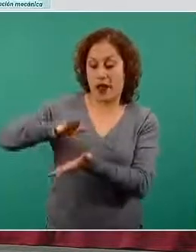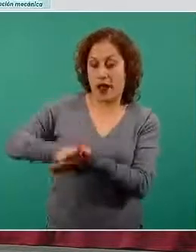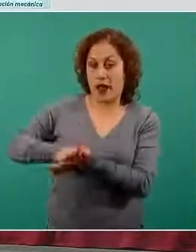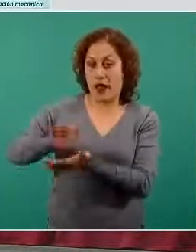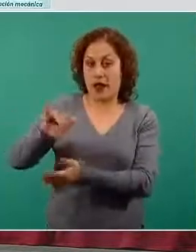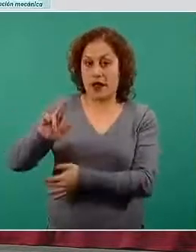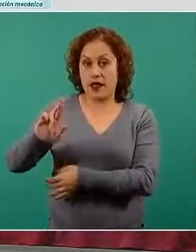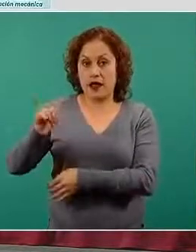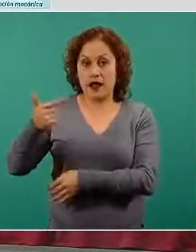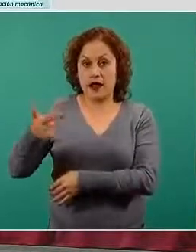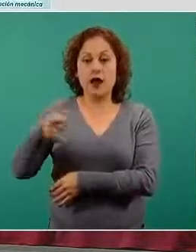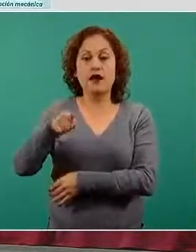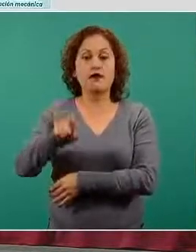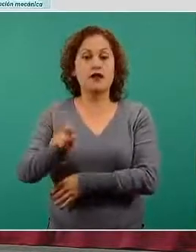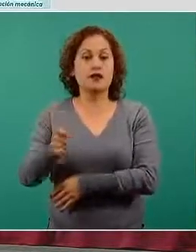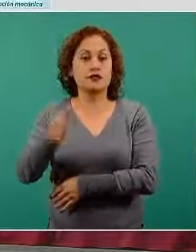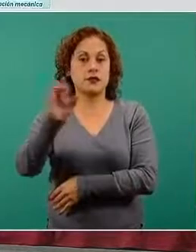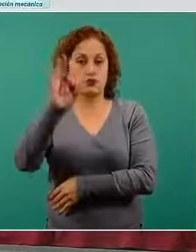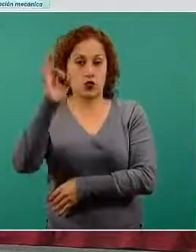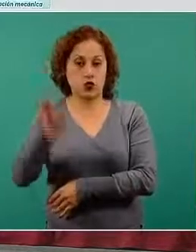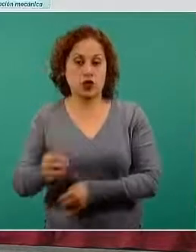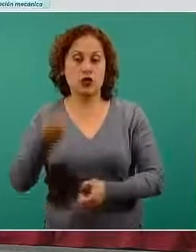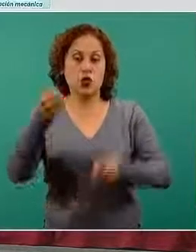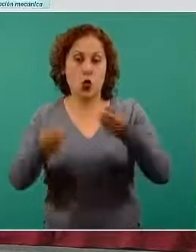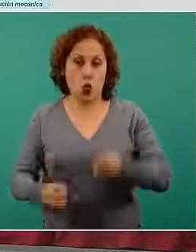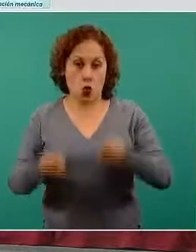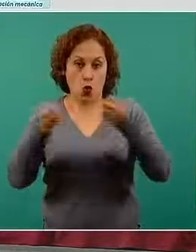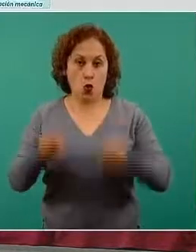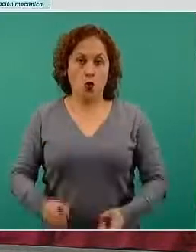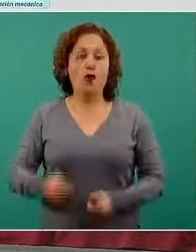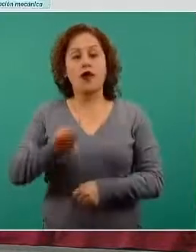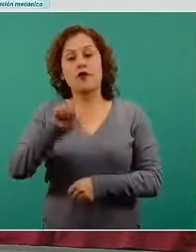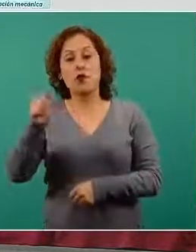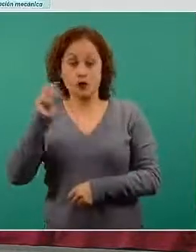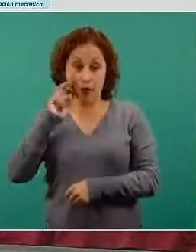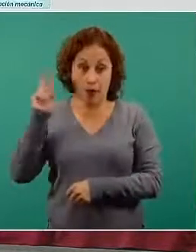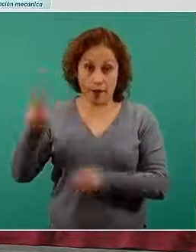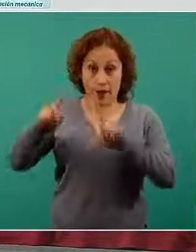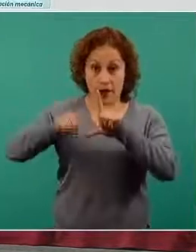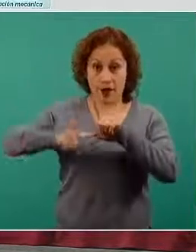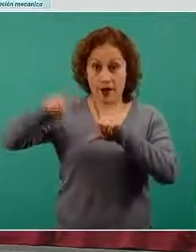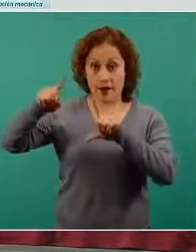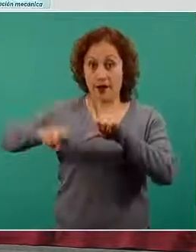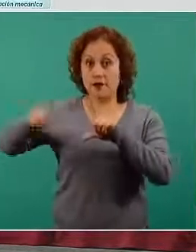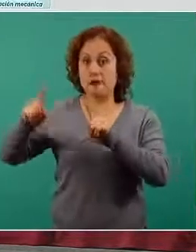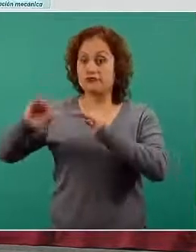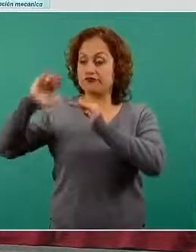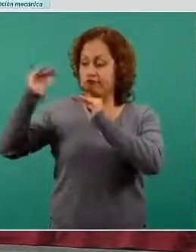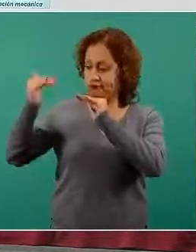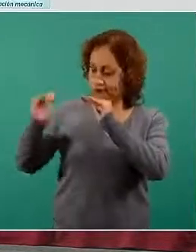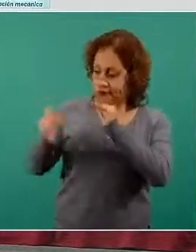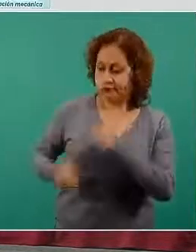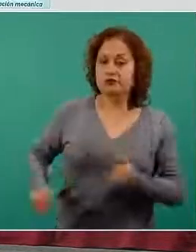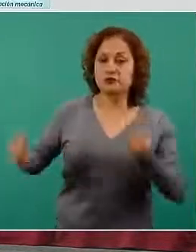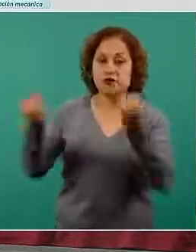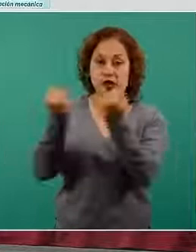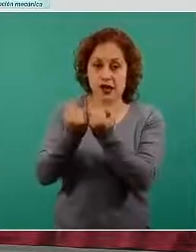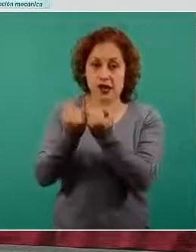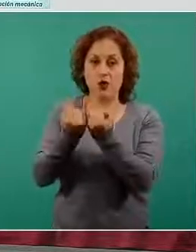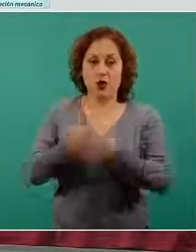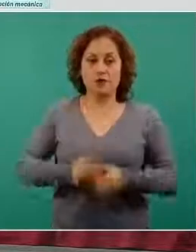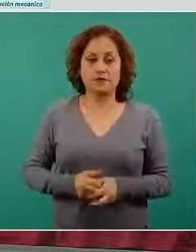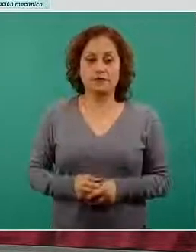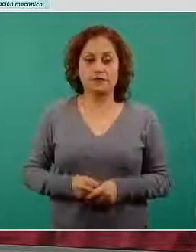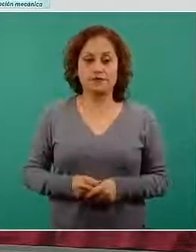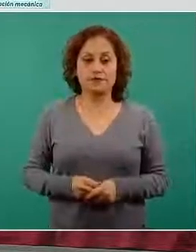IRAJ. Vemos cómo la curva epidémica también se muestra descendiente y con los mismos niveles de